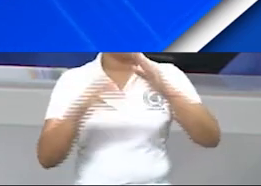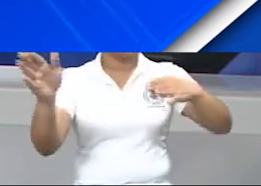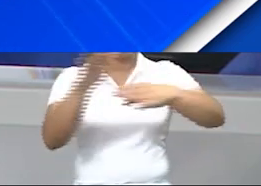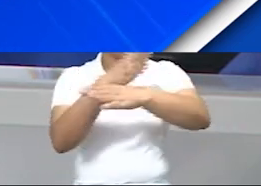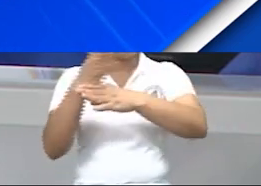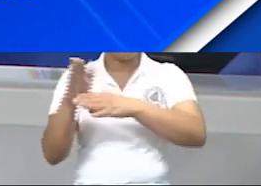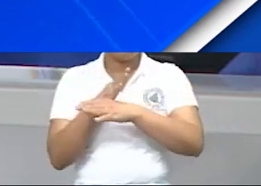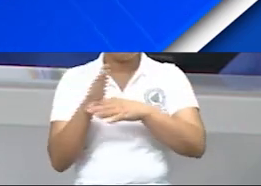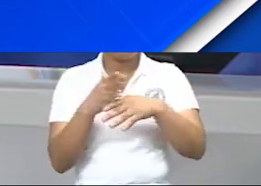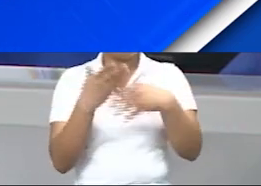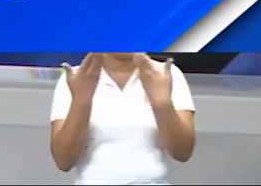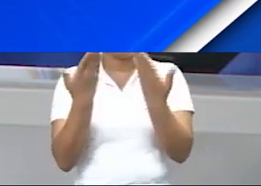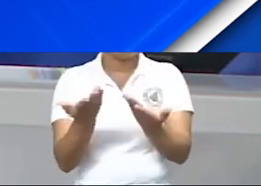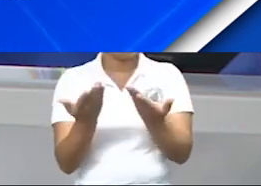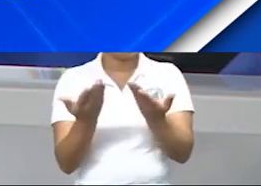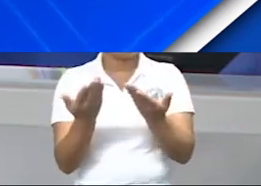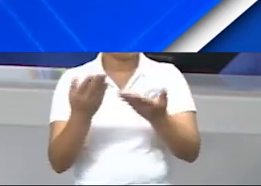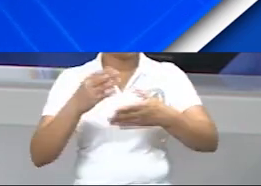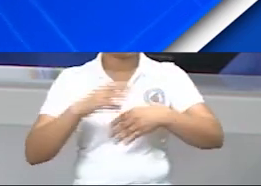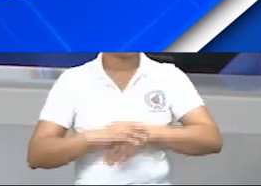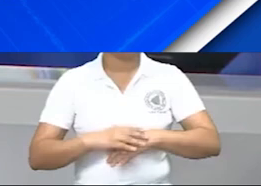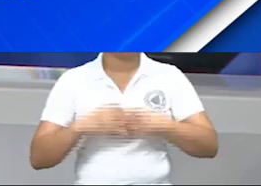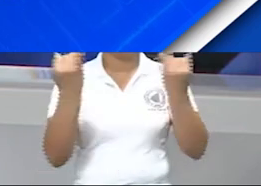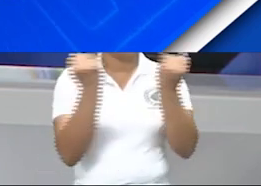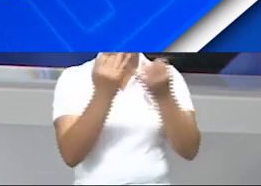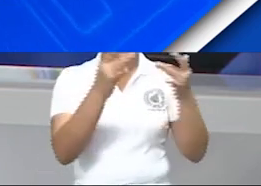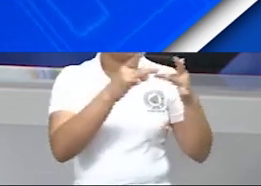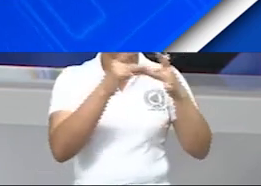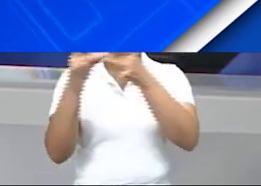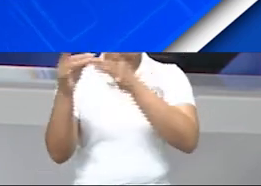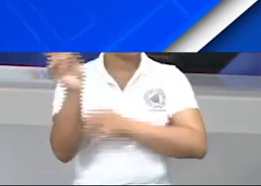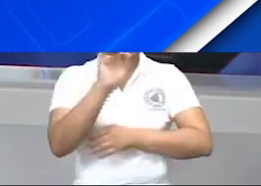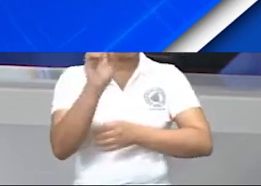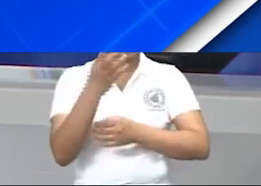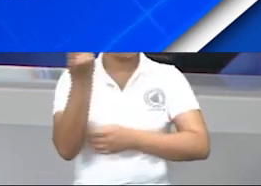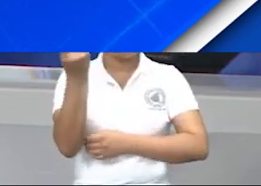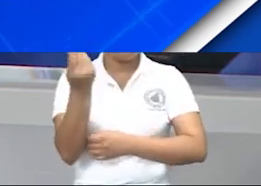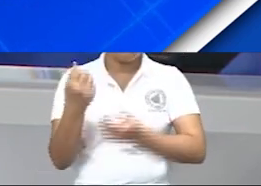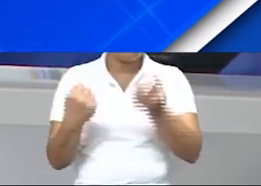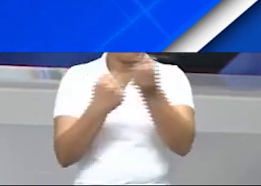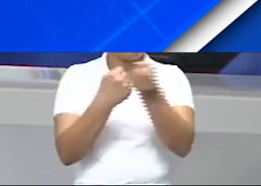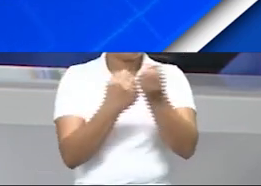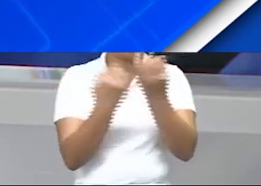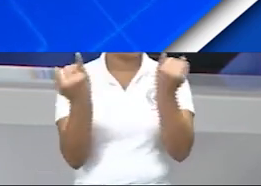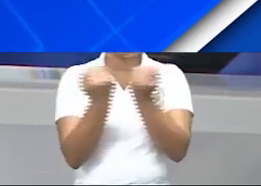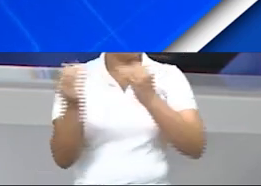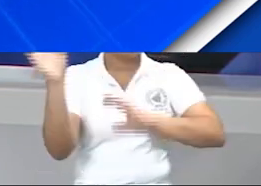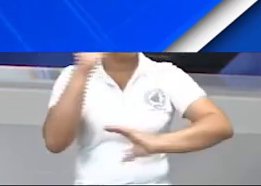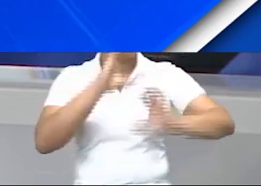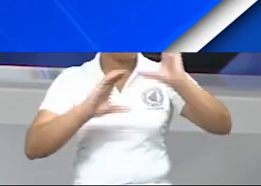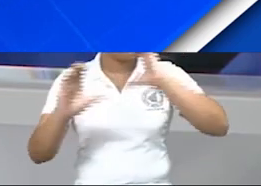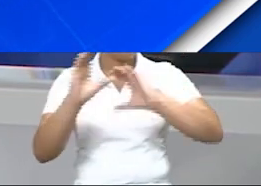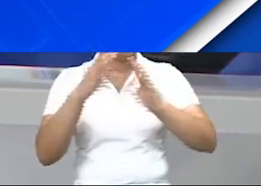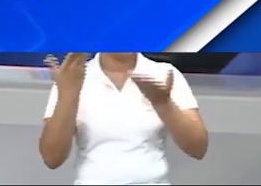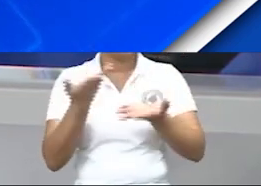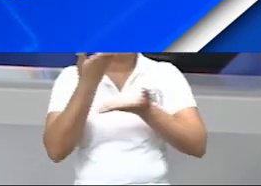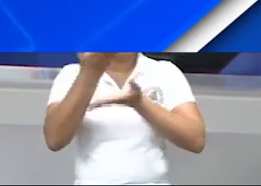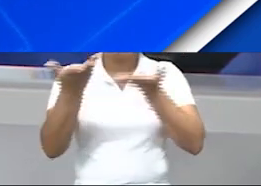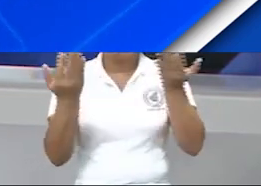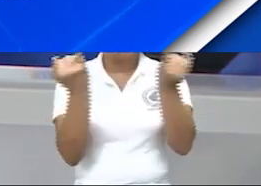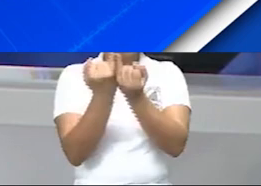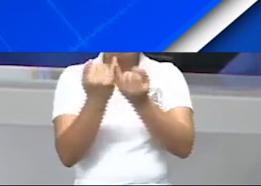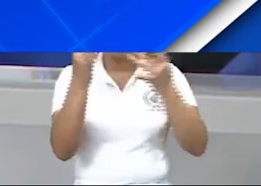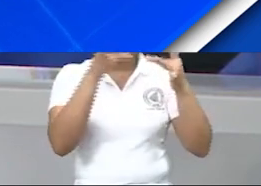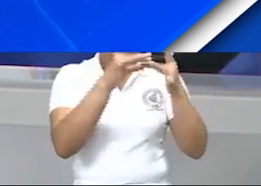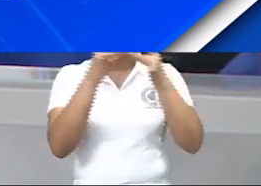de interés común, en particular en las áreas de cooperación económica, comercial, científica y técnica y con particular